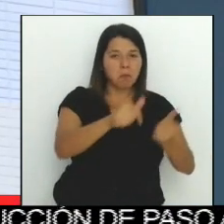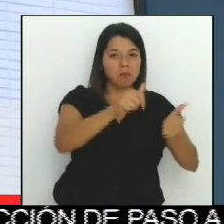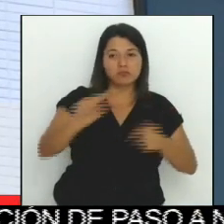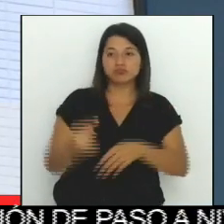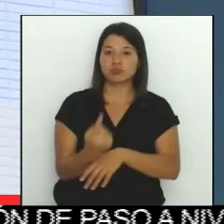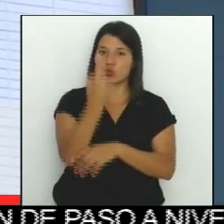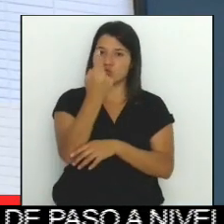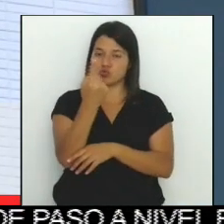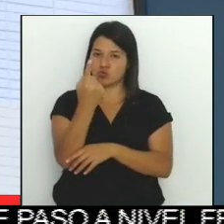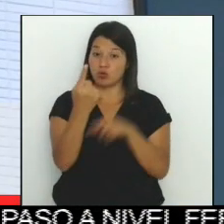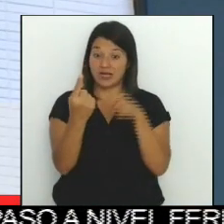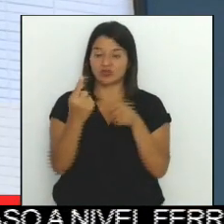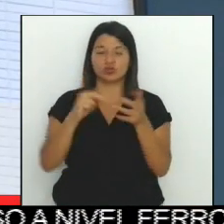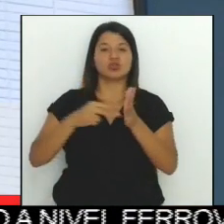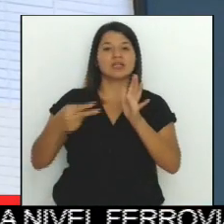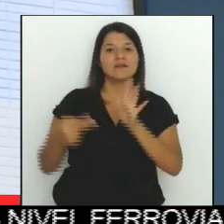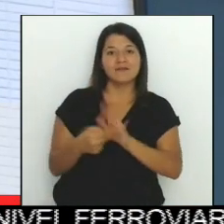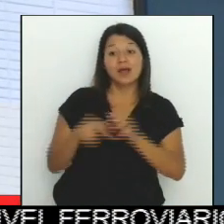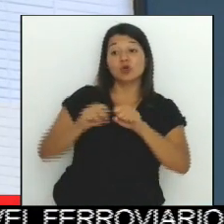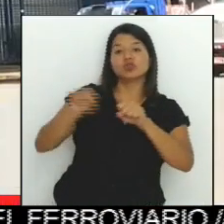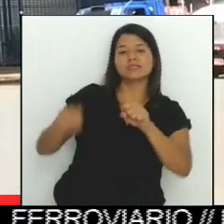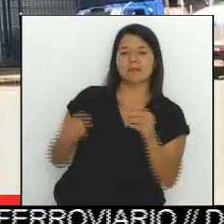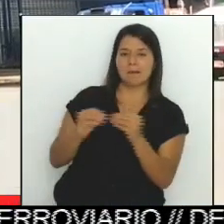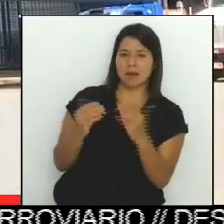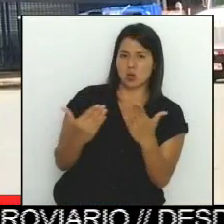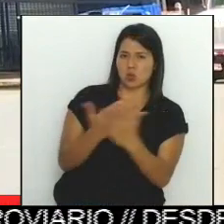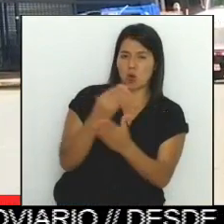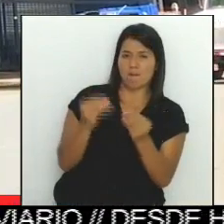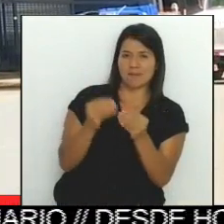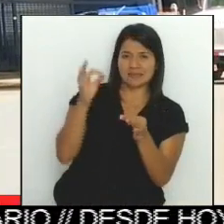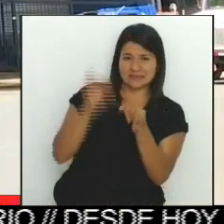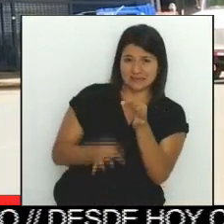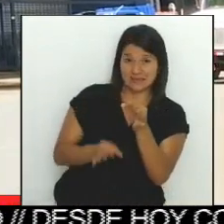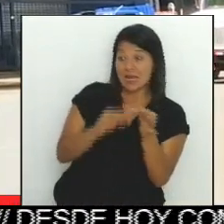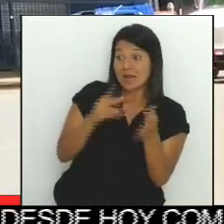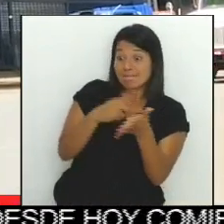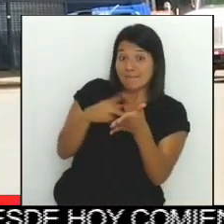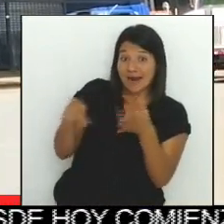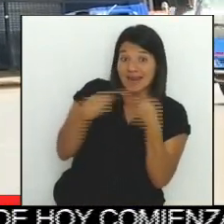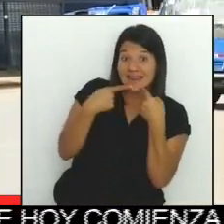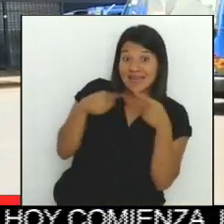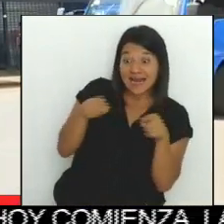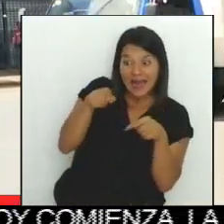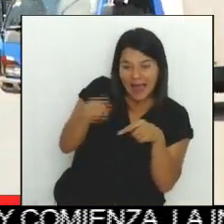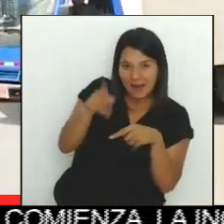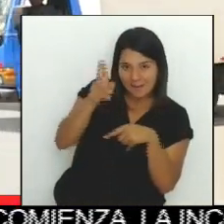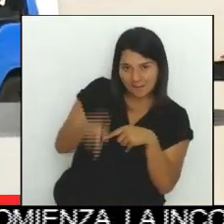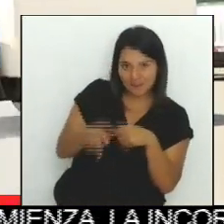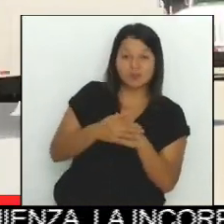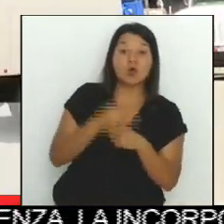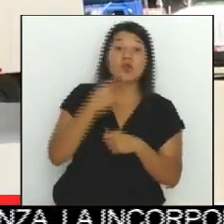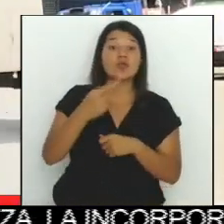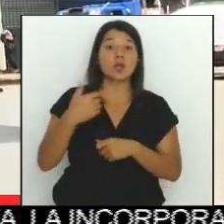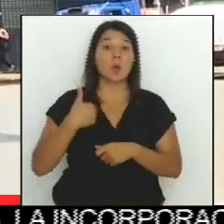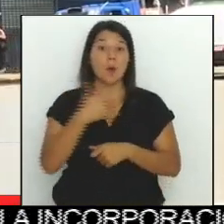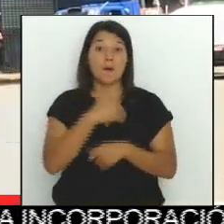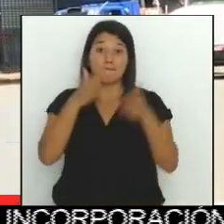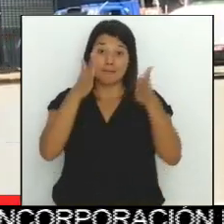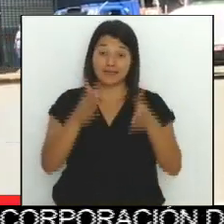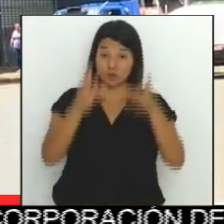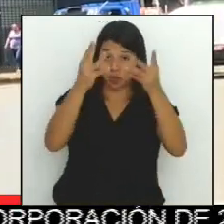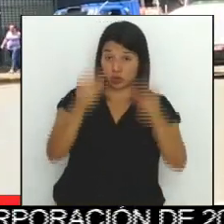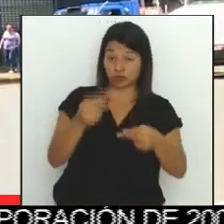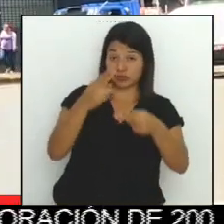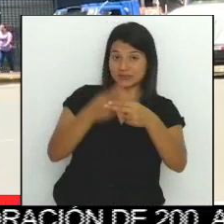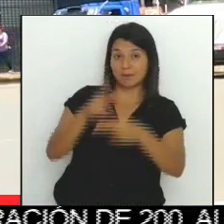más simple e incluso pagar y declarar desde este mismo lugar. Según manifestó Nogui Acosta, ministro de Hacienda, se espera que a finales del